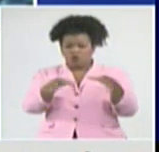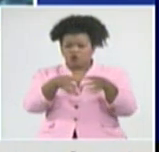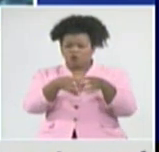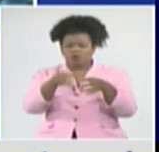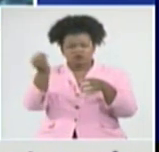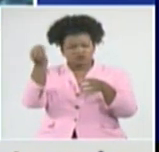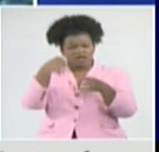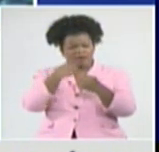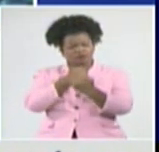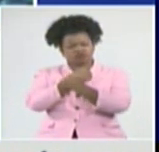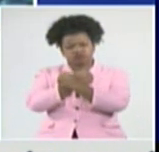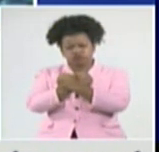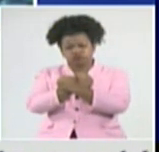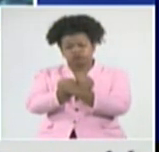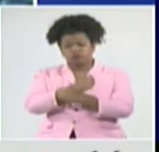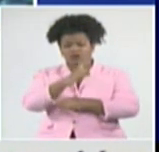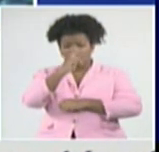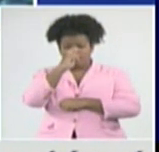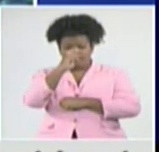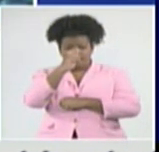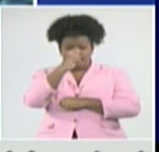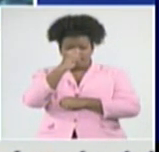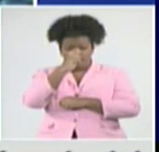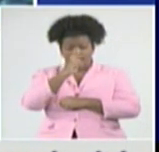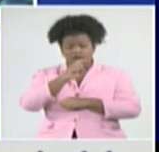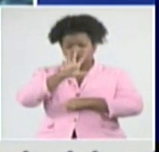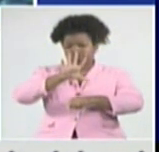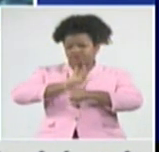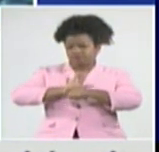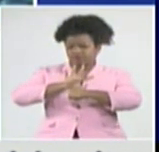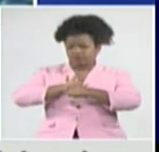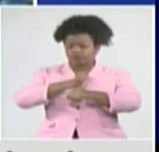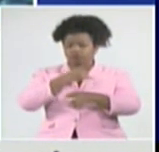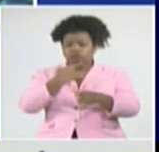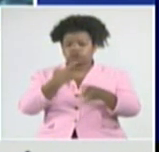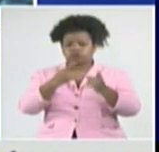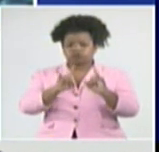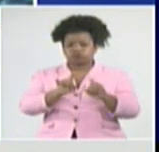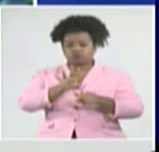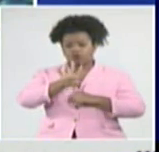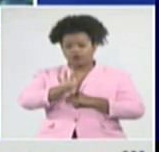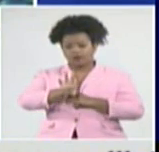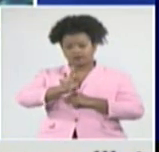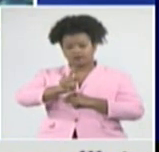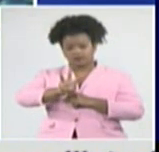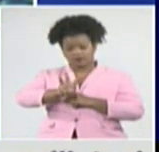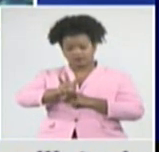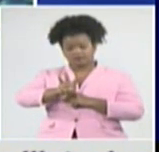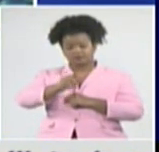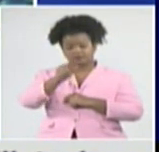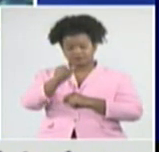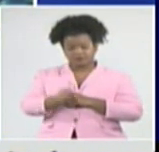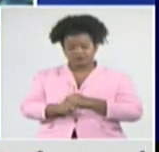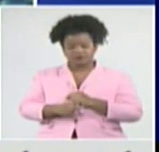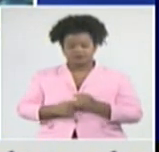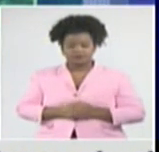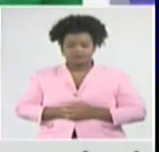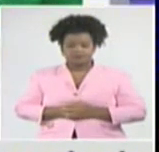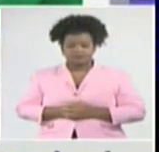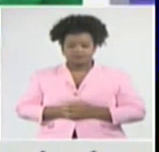riesgo por la edad, por las comorbilidades. Fallecen 43 personas en el día de ayer.